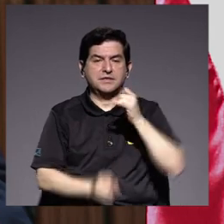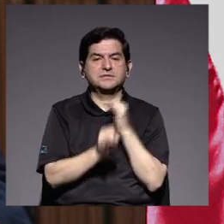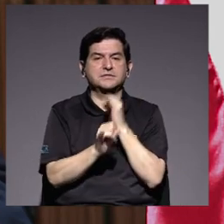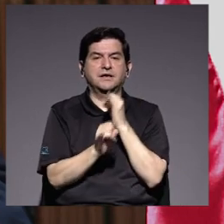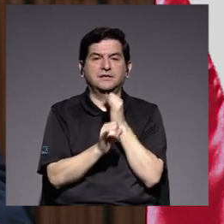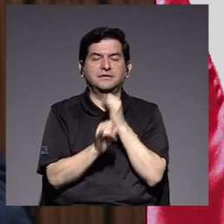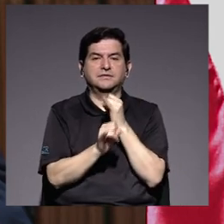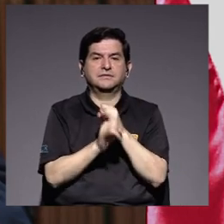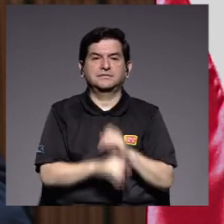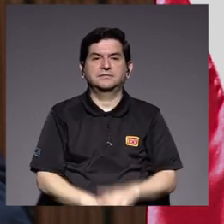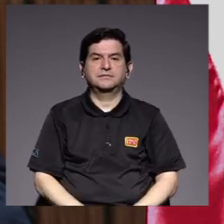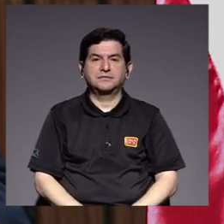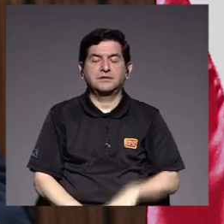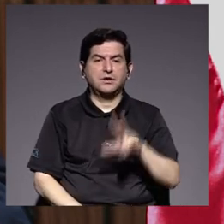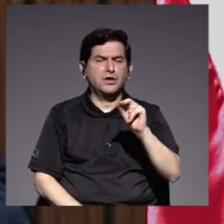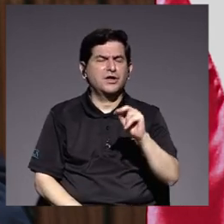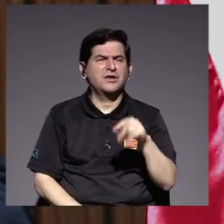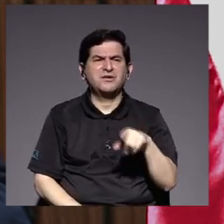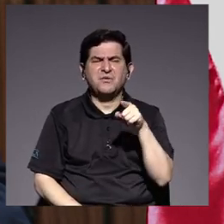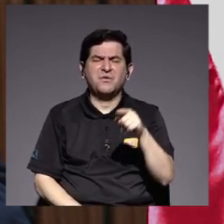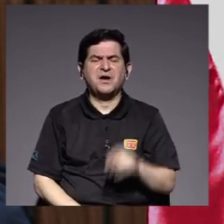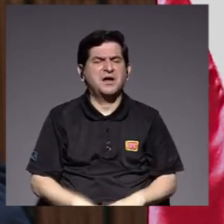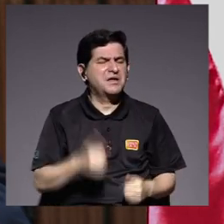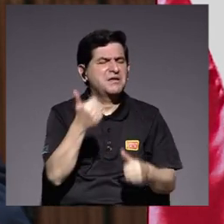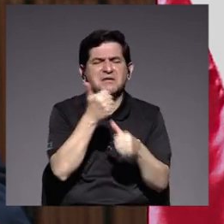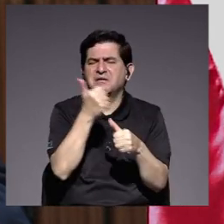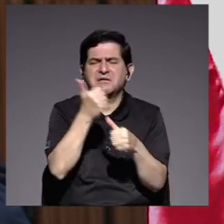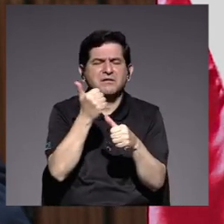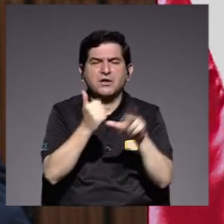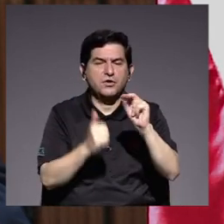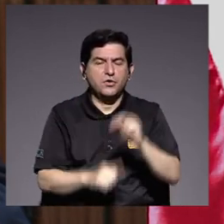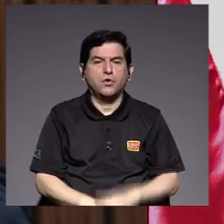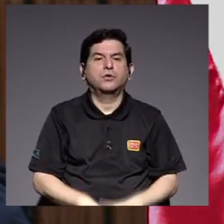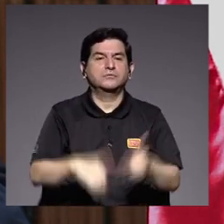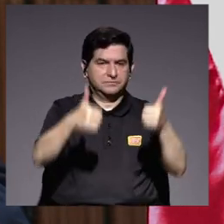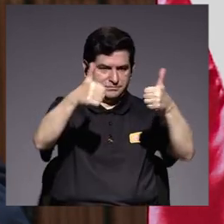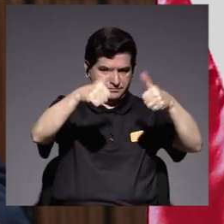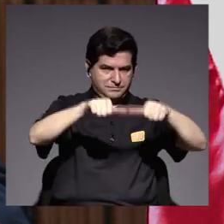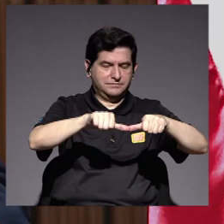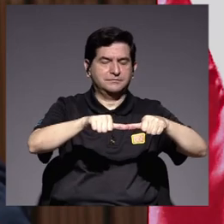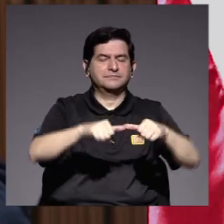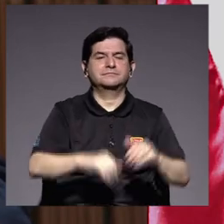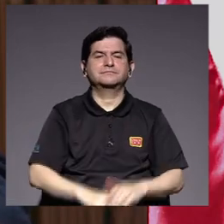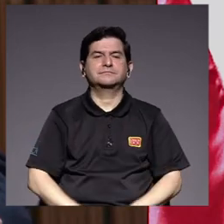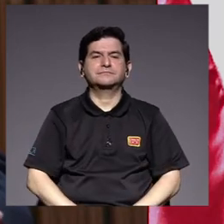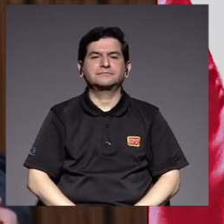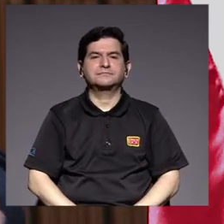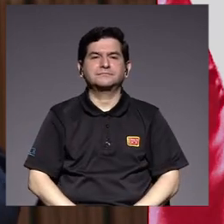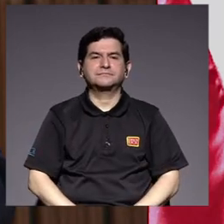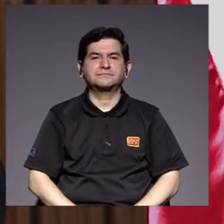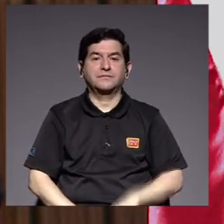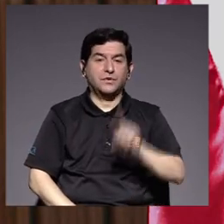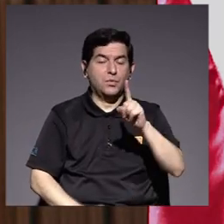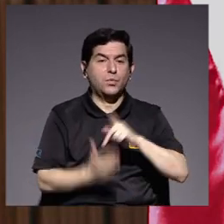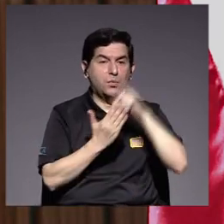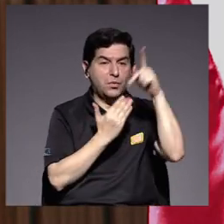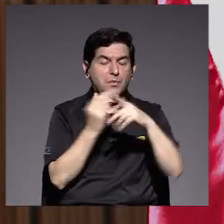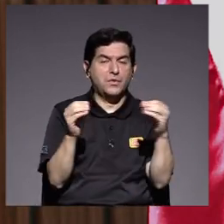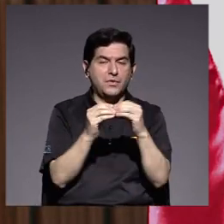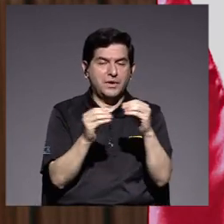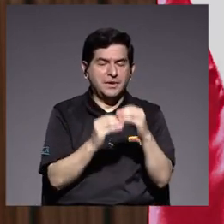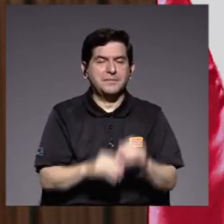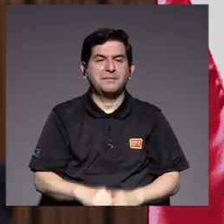y que no parte del asistencialismo sino de la concertación uno de sus programas más